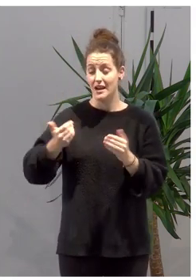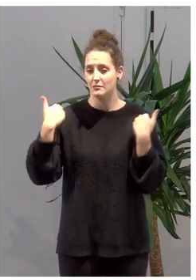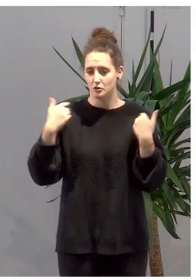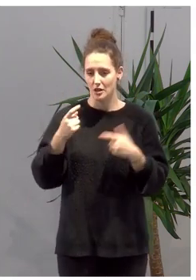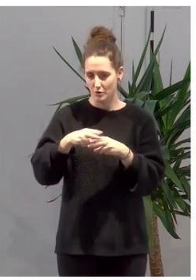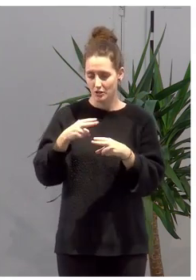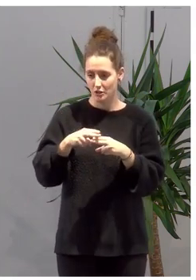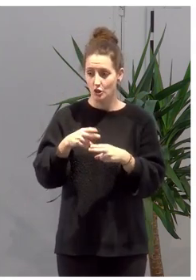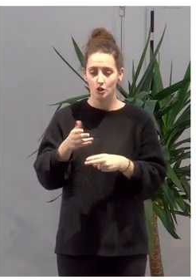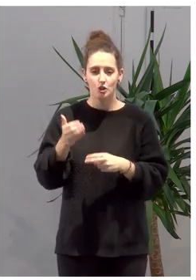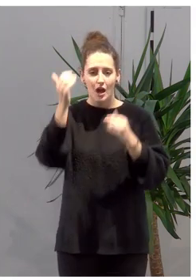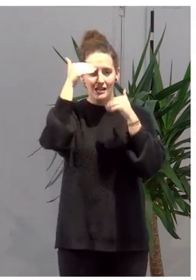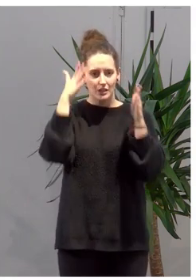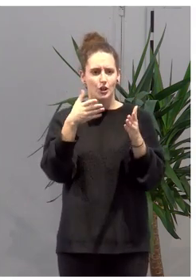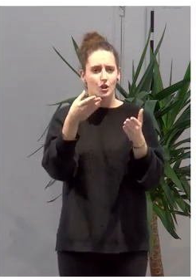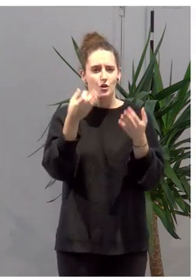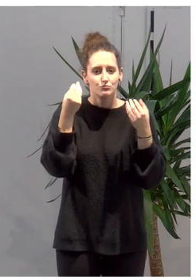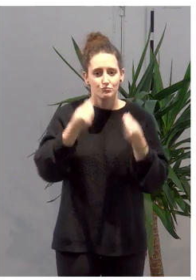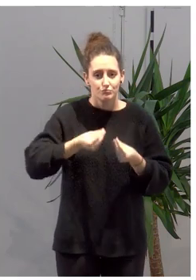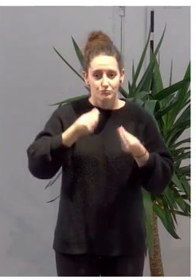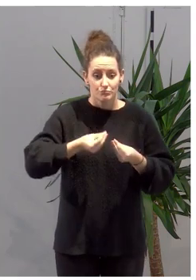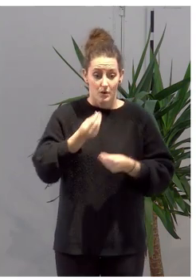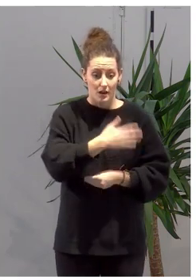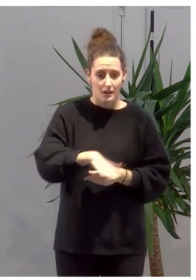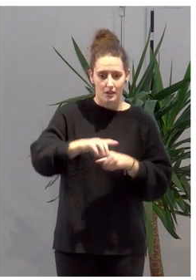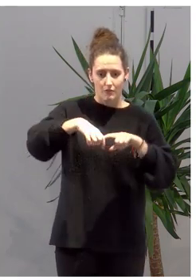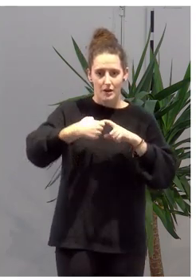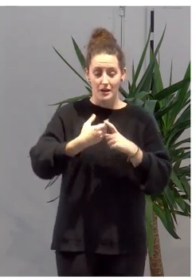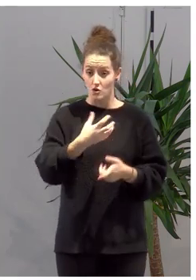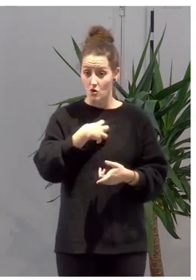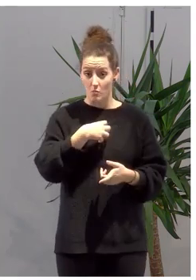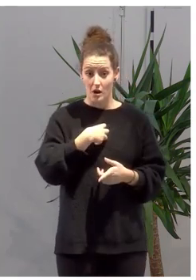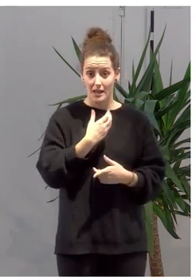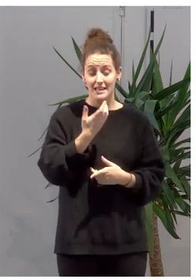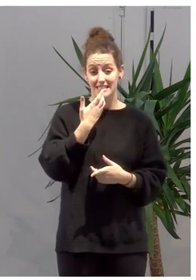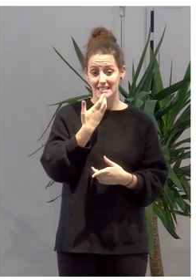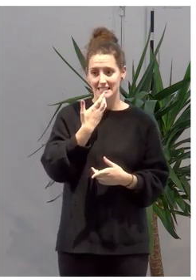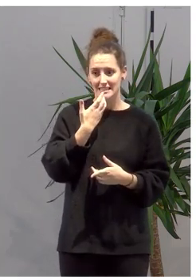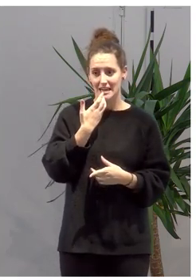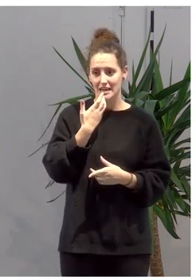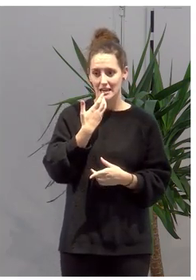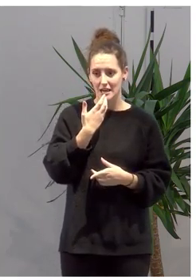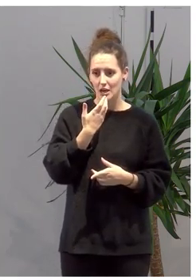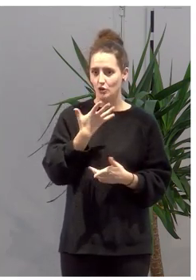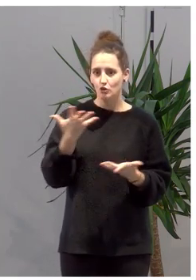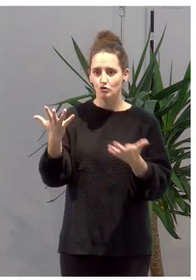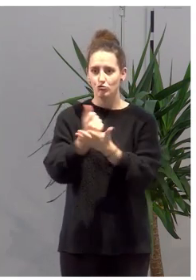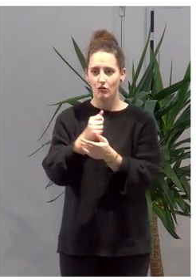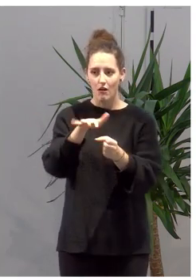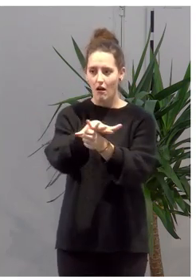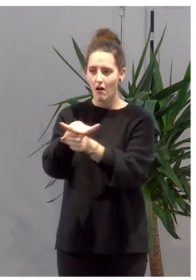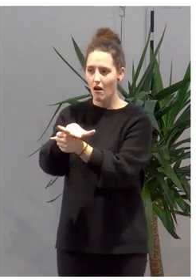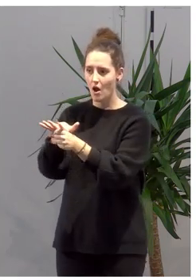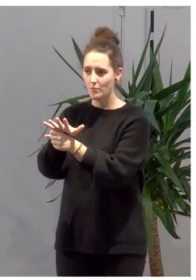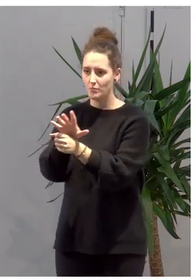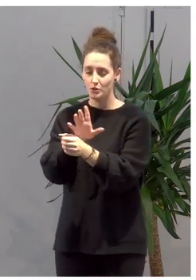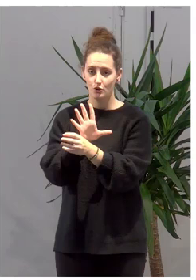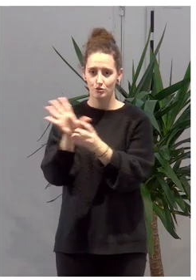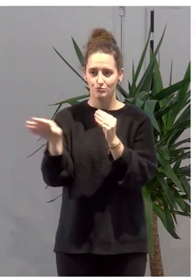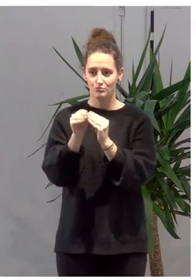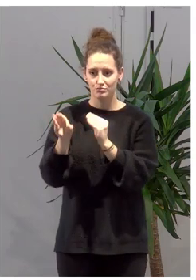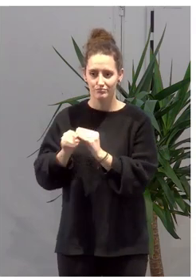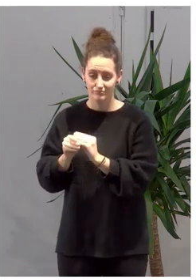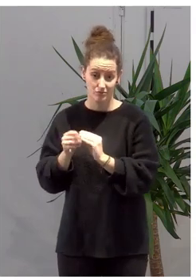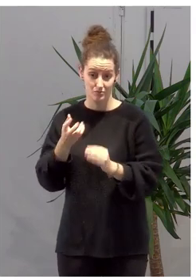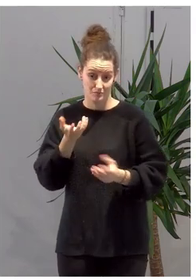podamos atender de una forma adecuada a la infancia y a las familias si no lo hacemos desde todos los ámbitos. Y esto incluye, por supuesto,